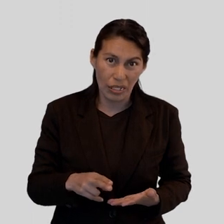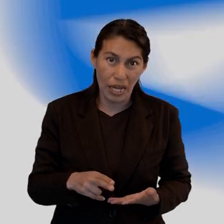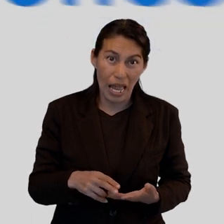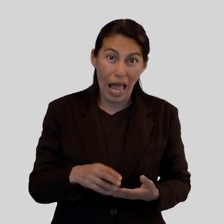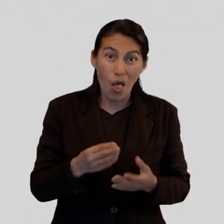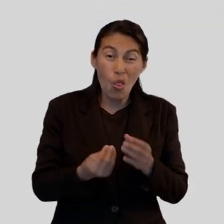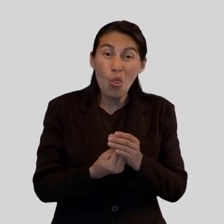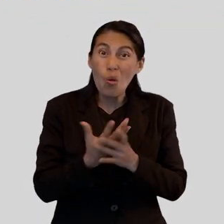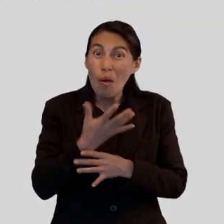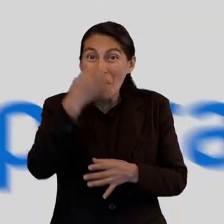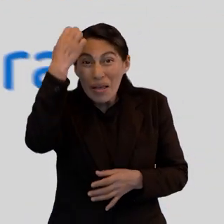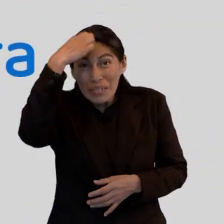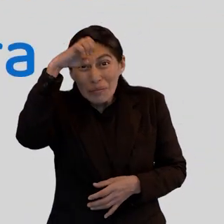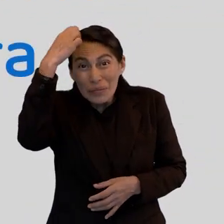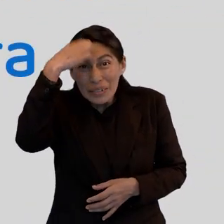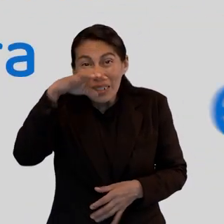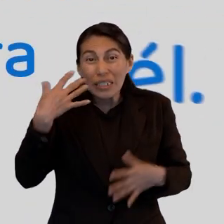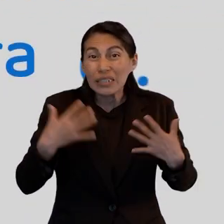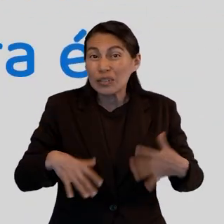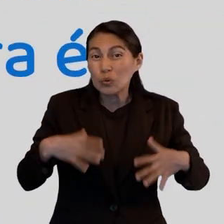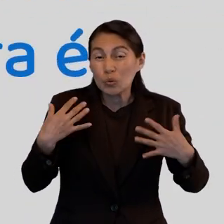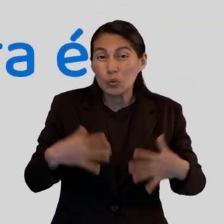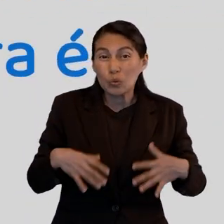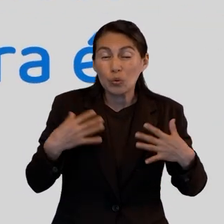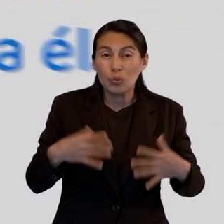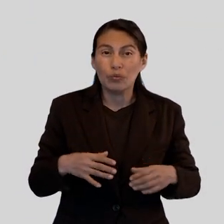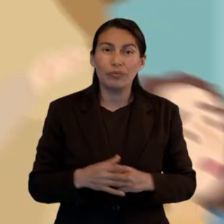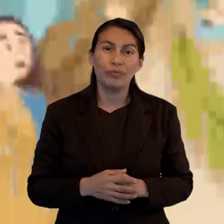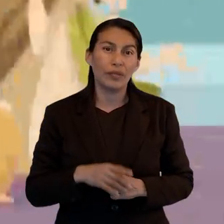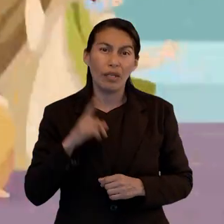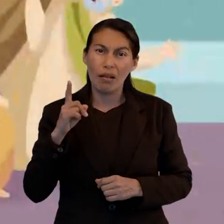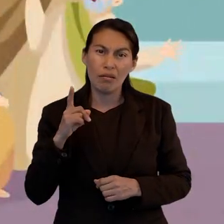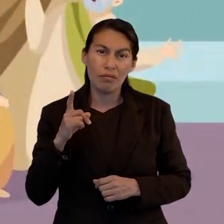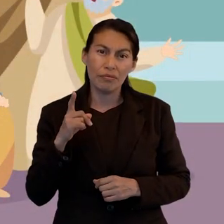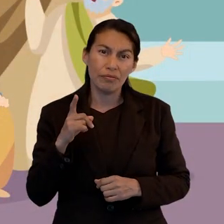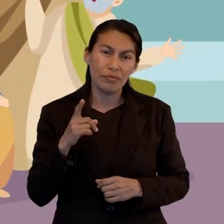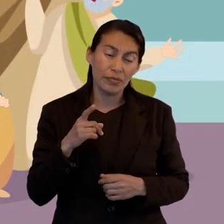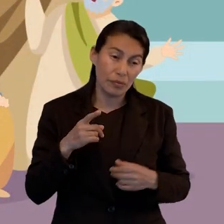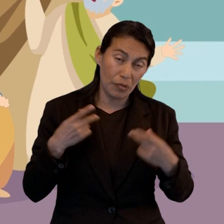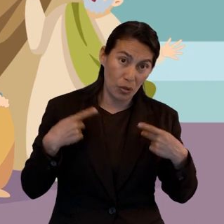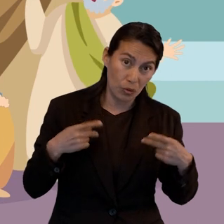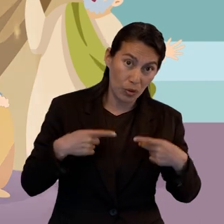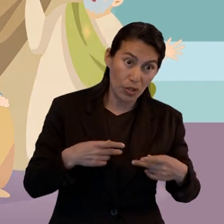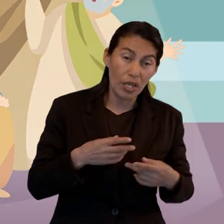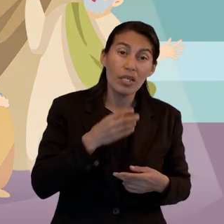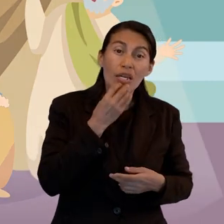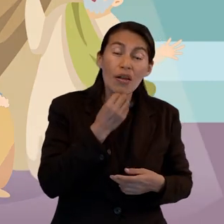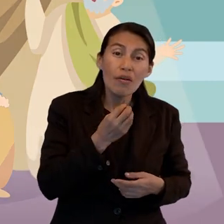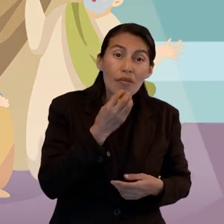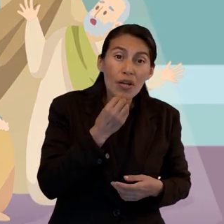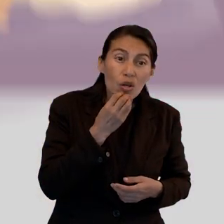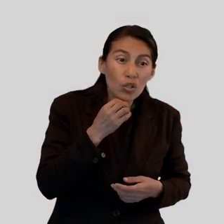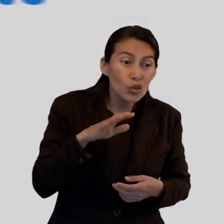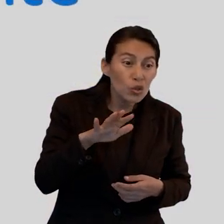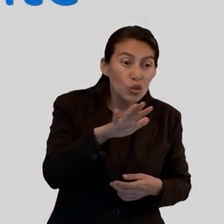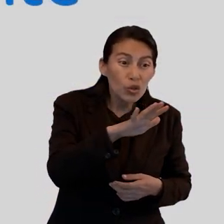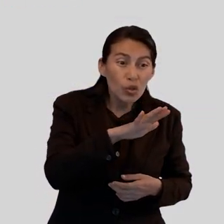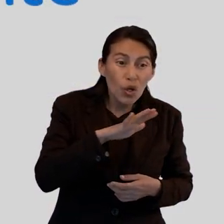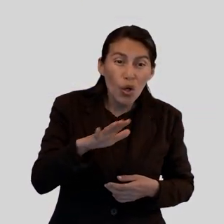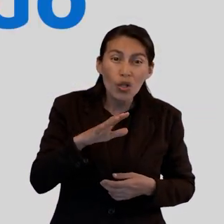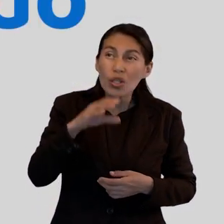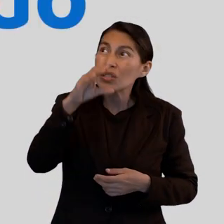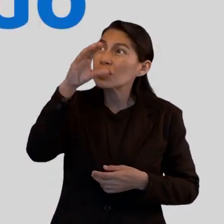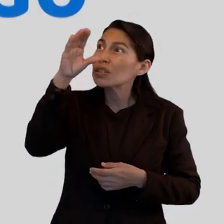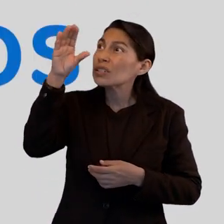experimentando algo hasta entonces desconocido para Él. Los oyentes de Hebreos han probado el don celestial, algo